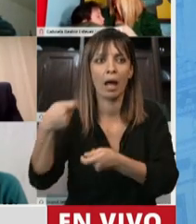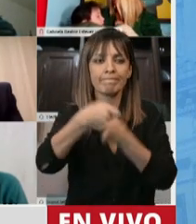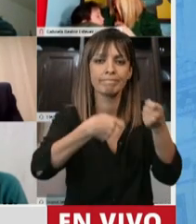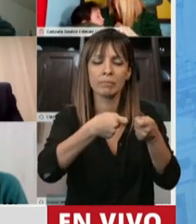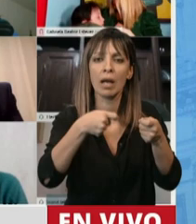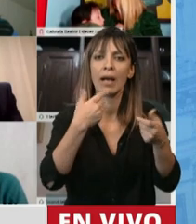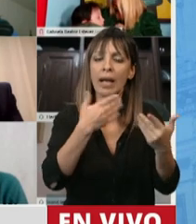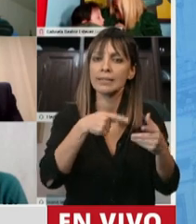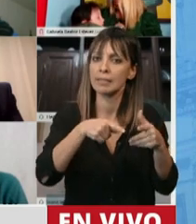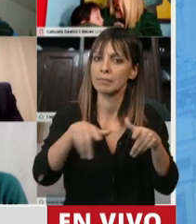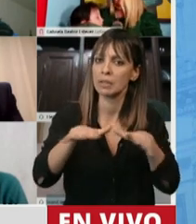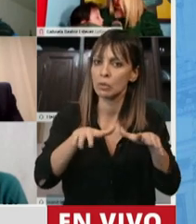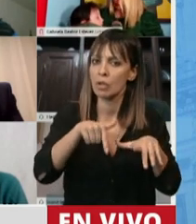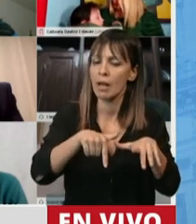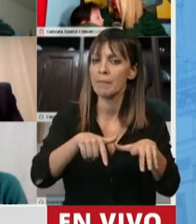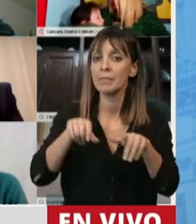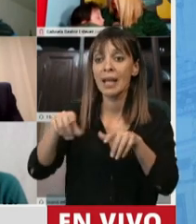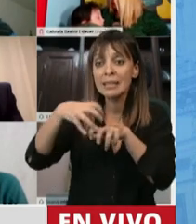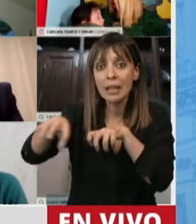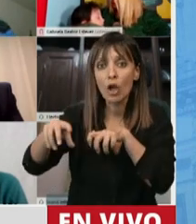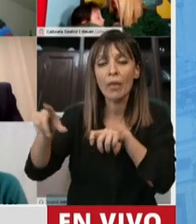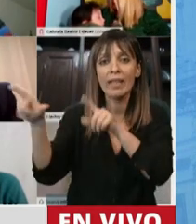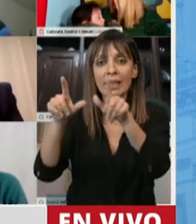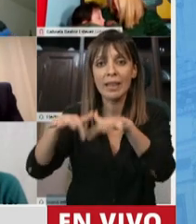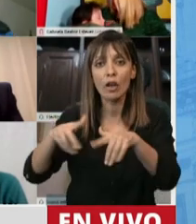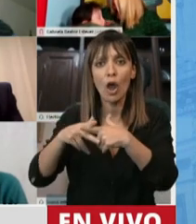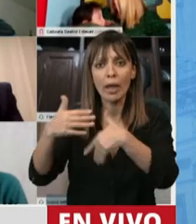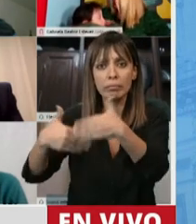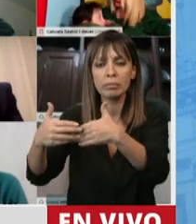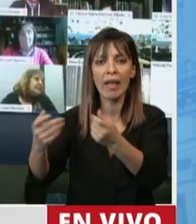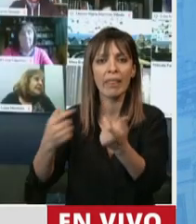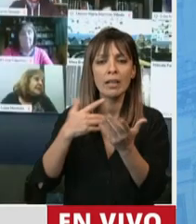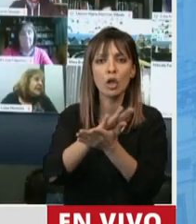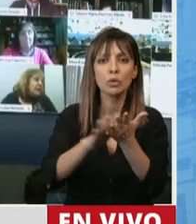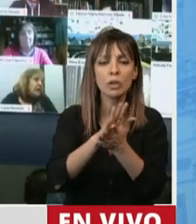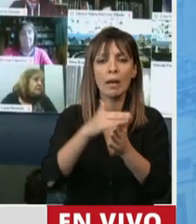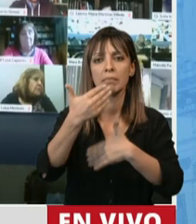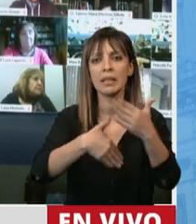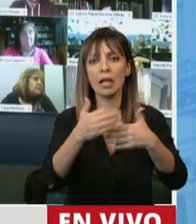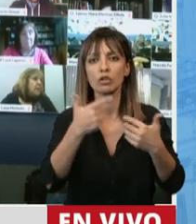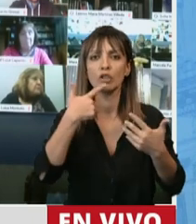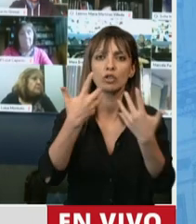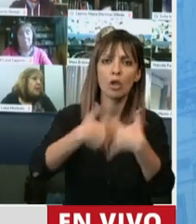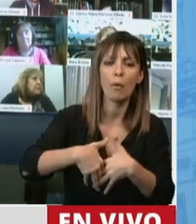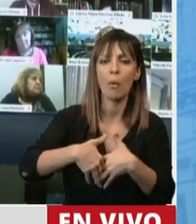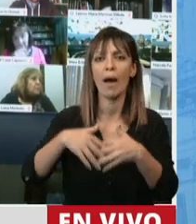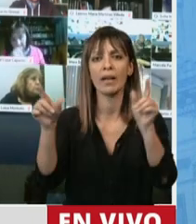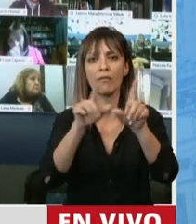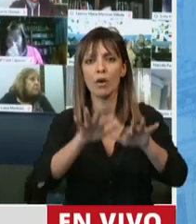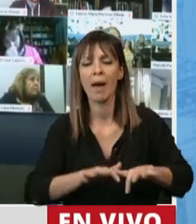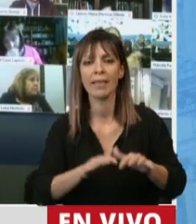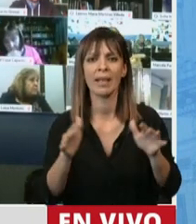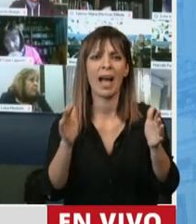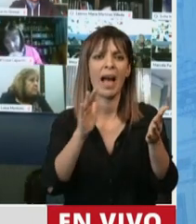Se trata de un sector que por sus características propias tiene la posibilidad de brindarnos nuevas soluciones en materia de desarrollo de software, servicios informáticos y